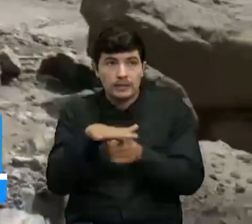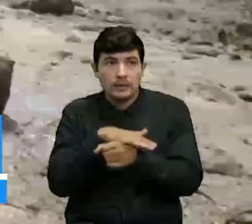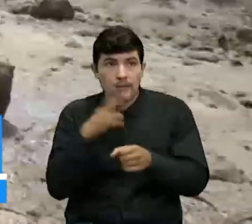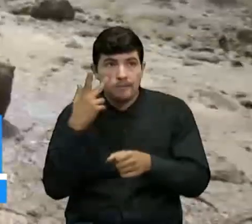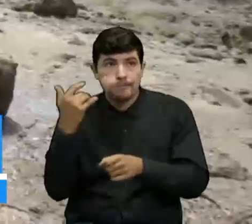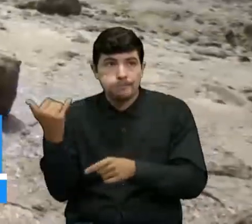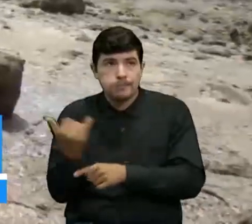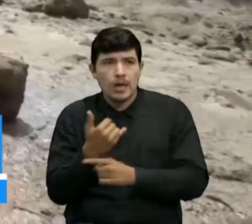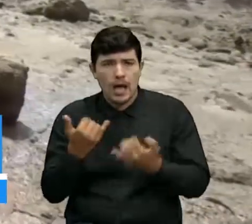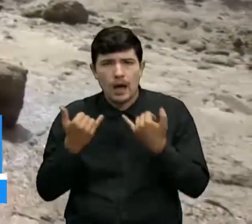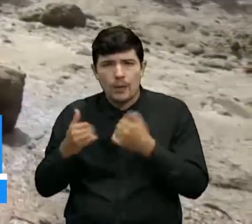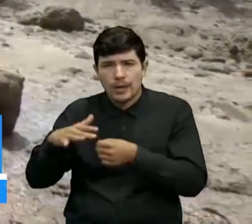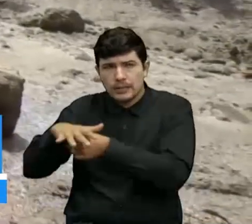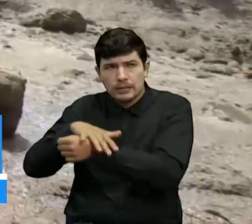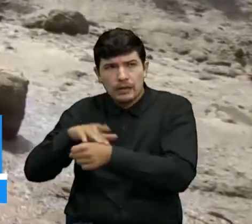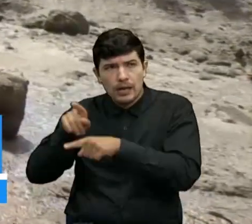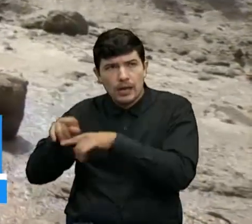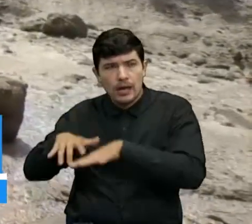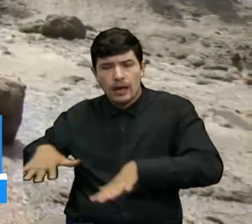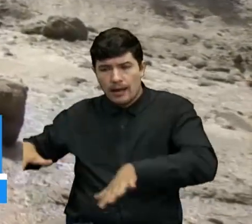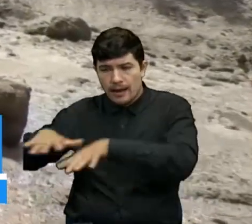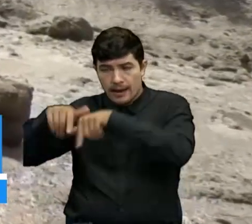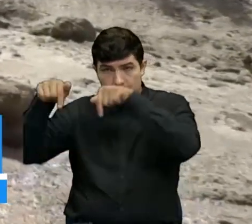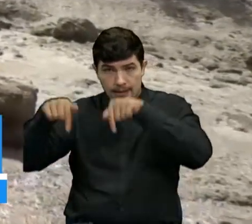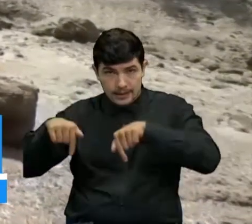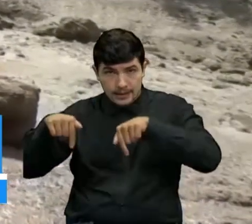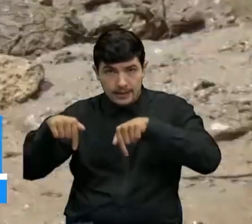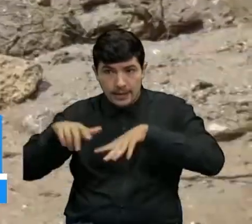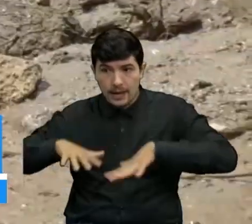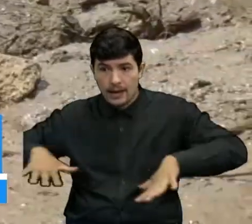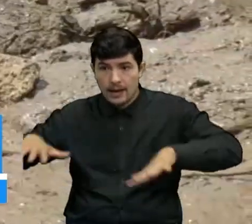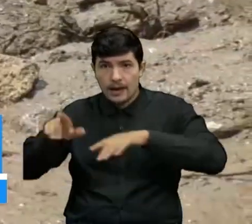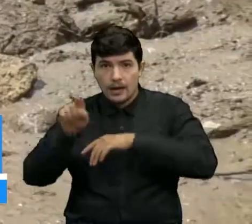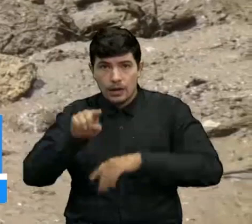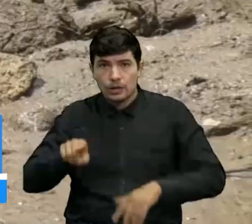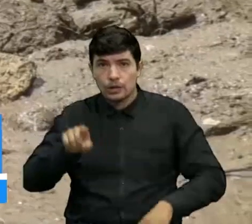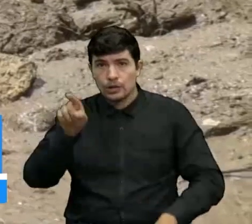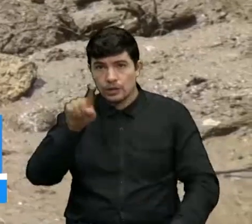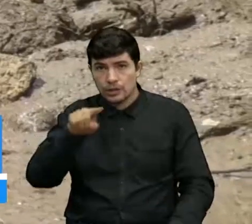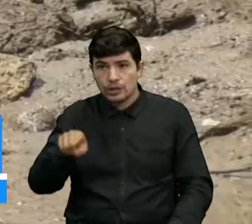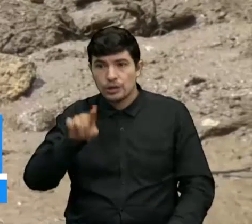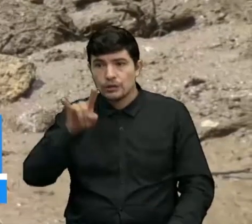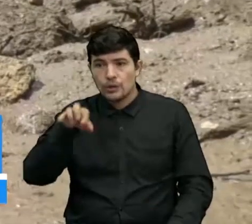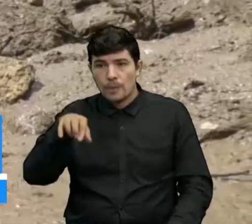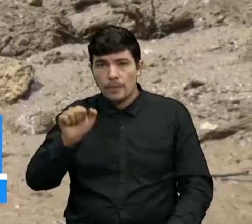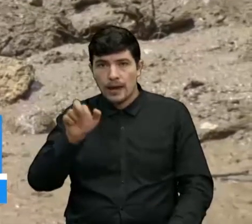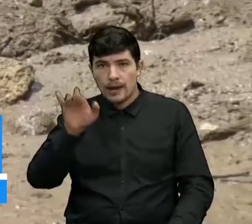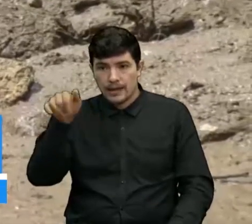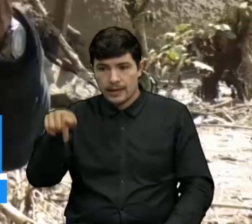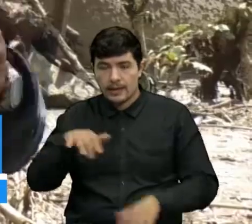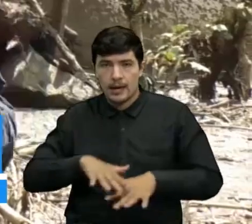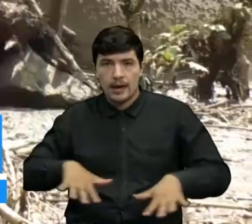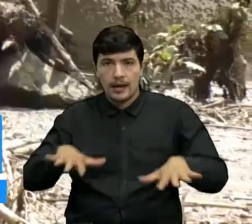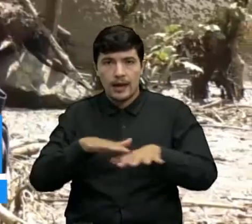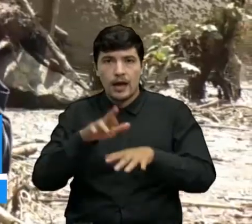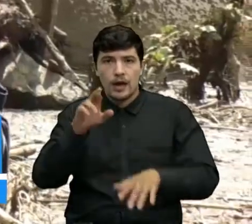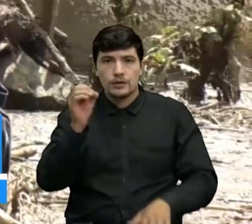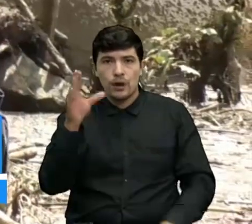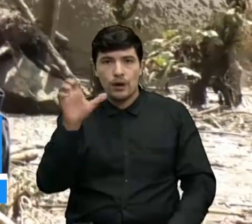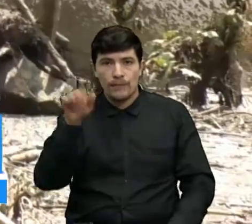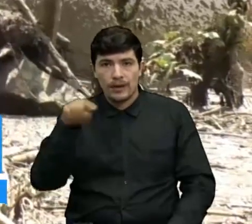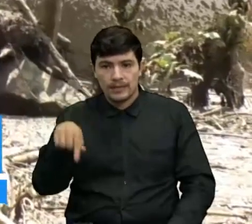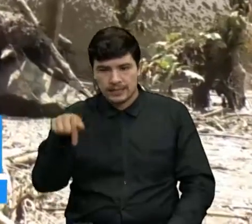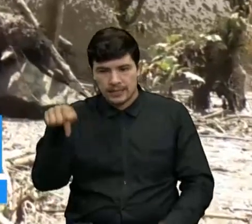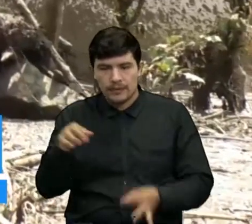la situación que está ocurriendo acá en el sector Suparí de la vereda Los Robles del municipio de Enciso y municipio